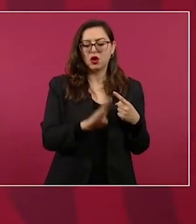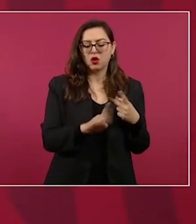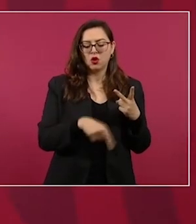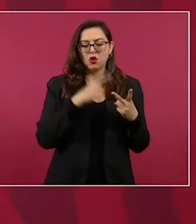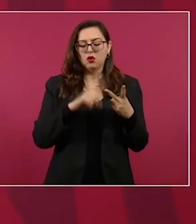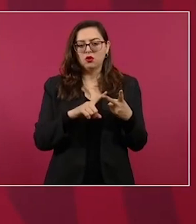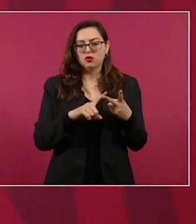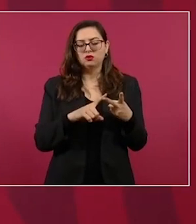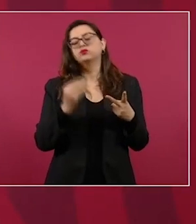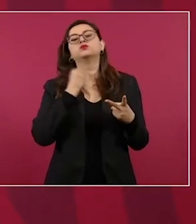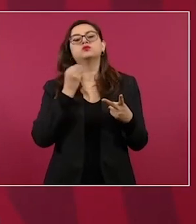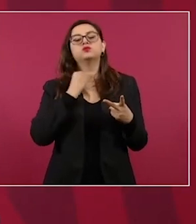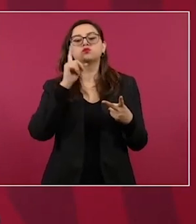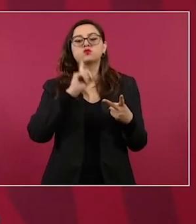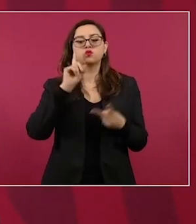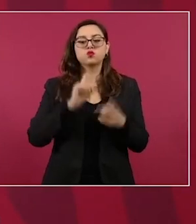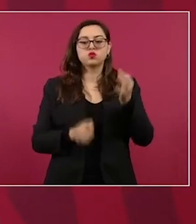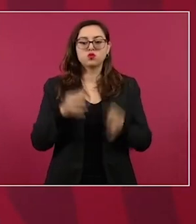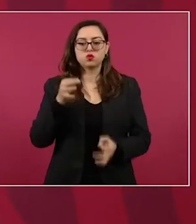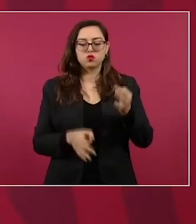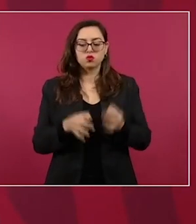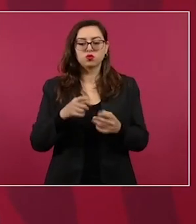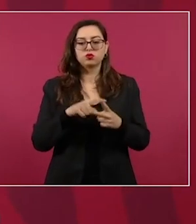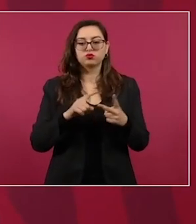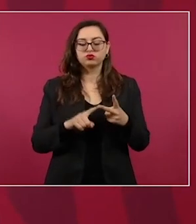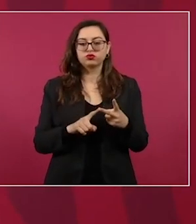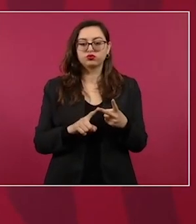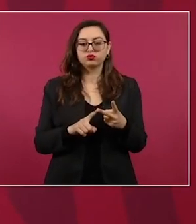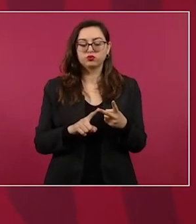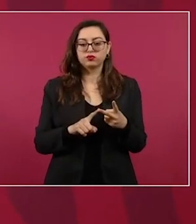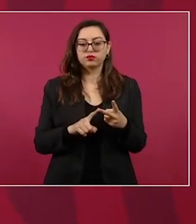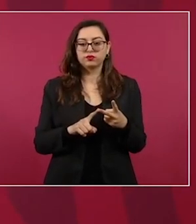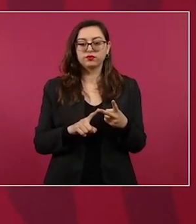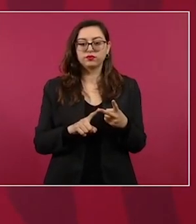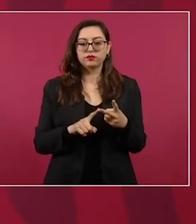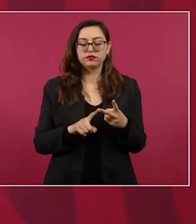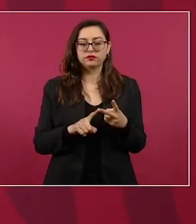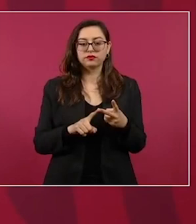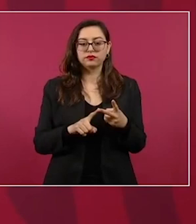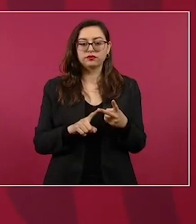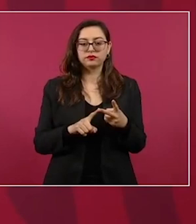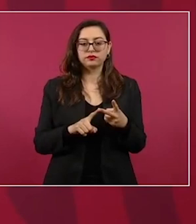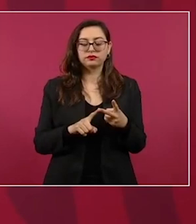consejera jurídica, que va a quedar ya